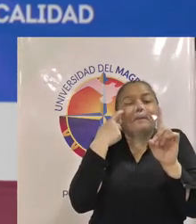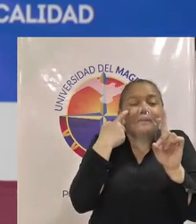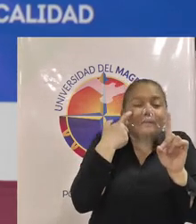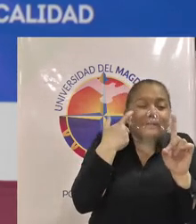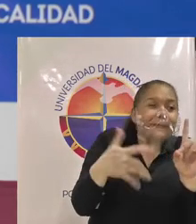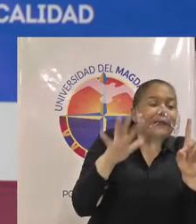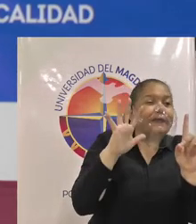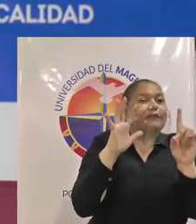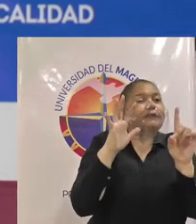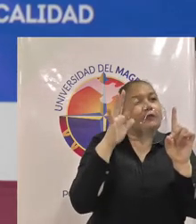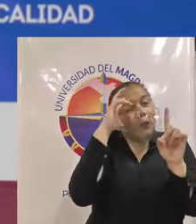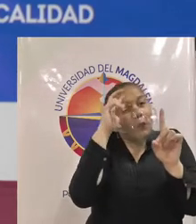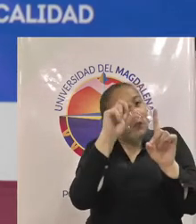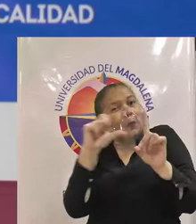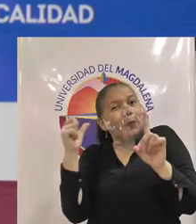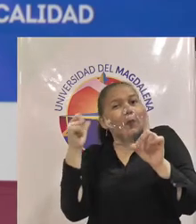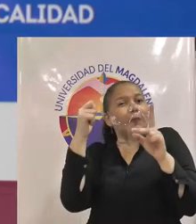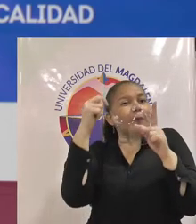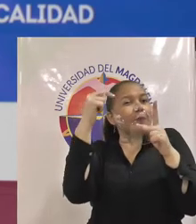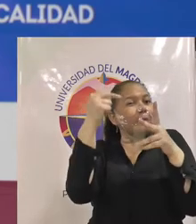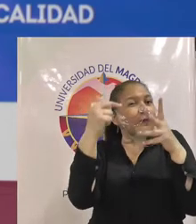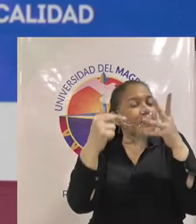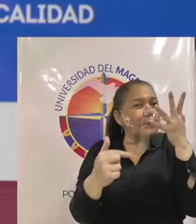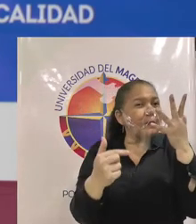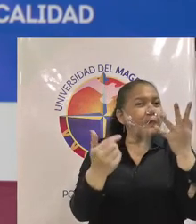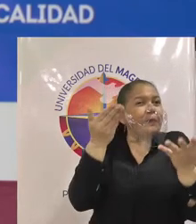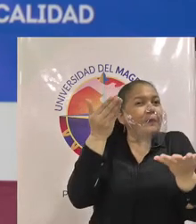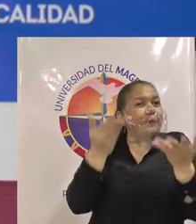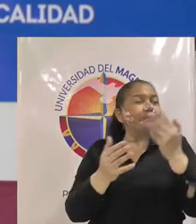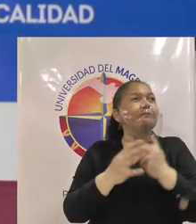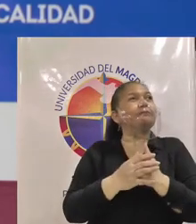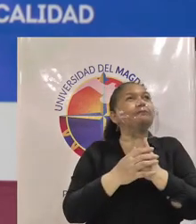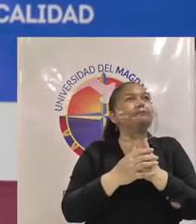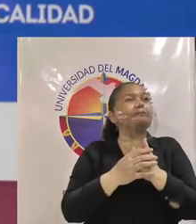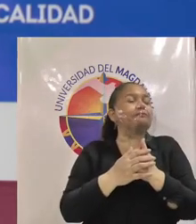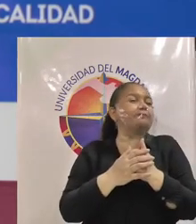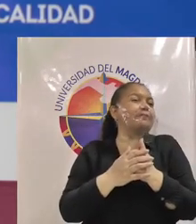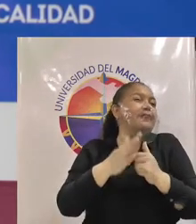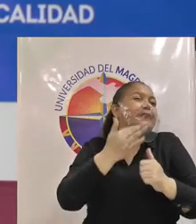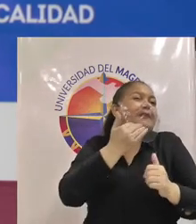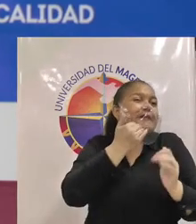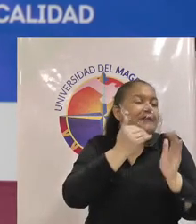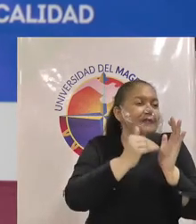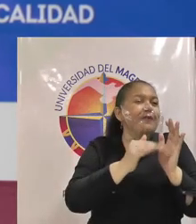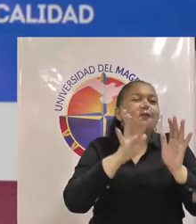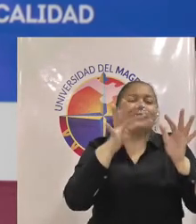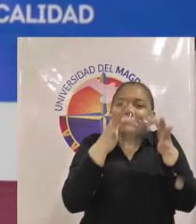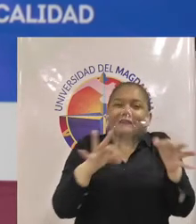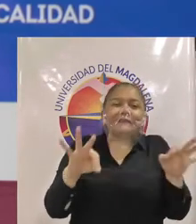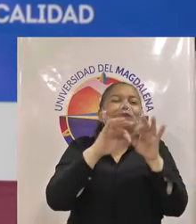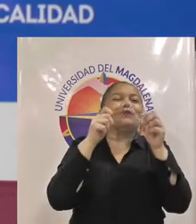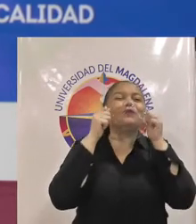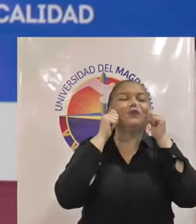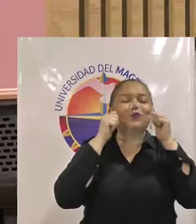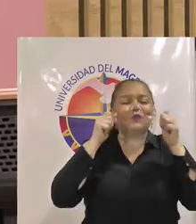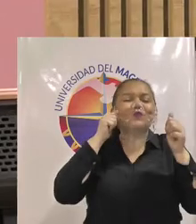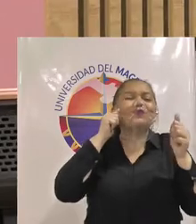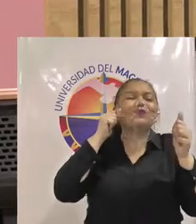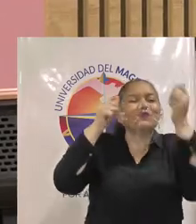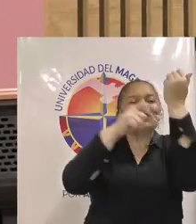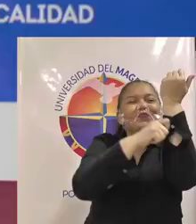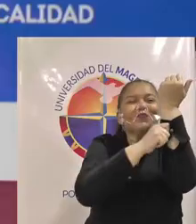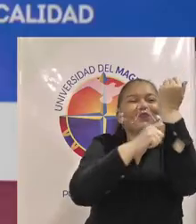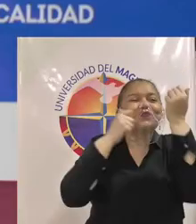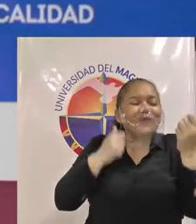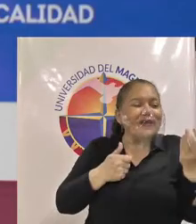que podríamos empezar a considerar y por ejemplo a mí me parece que la humanización el trato